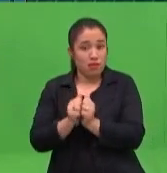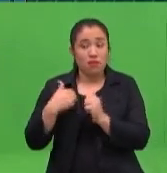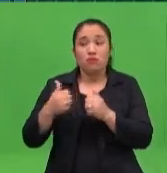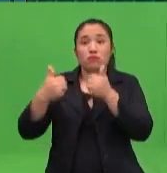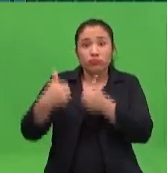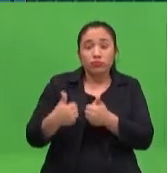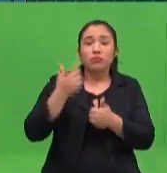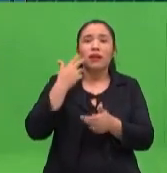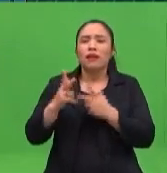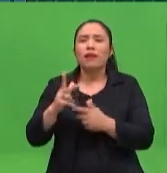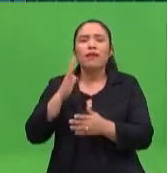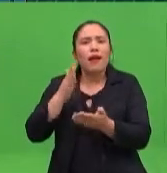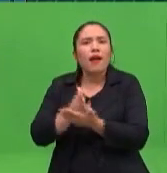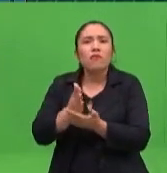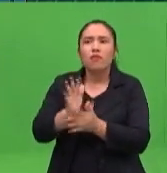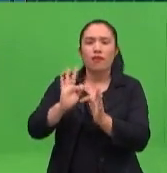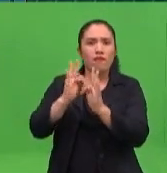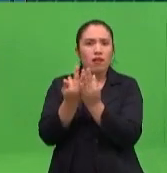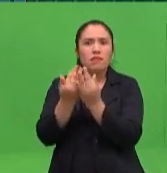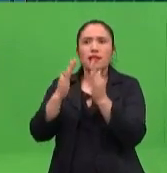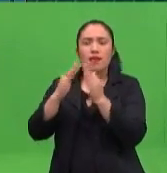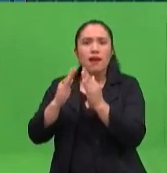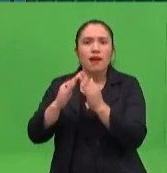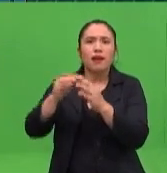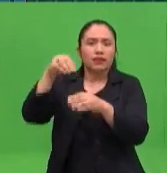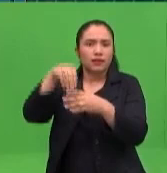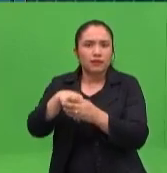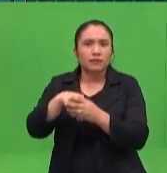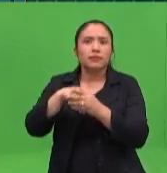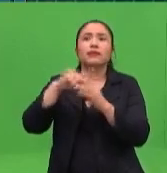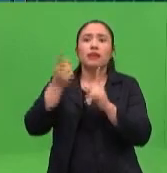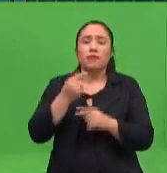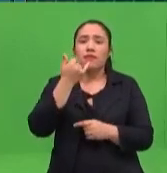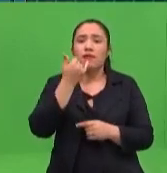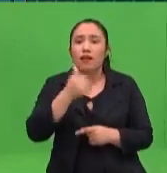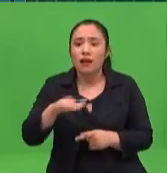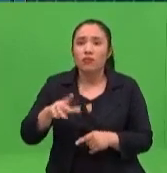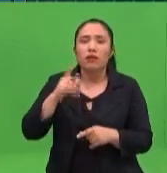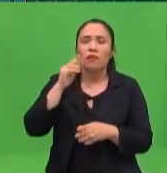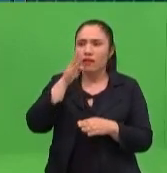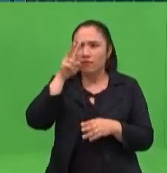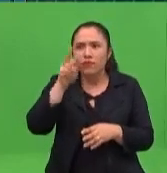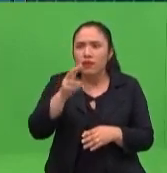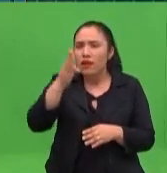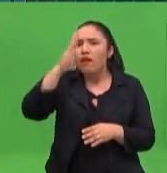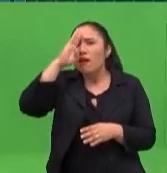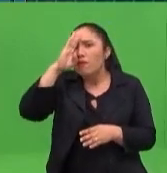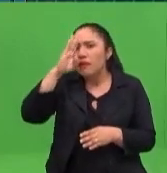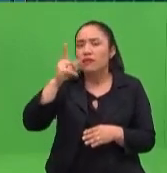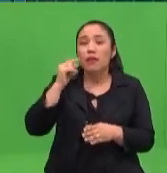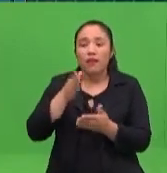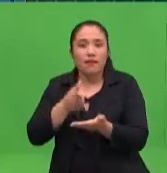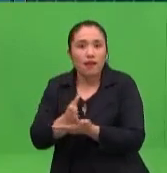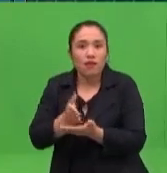a centrarnos en estos niños que están con nosotros en casa y poder ayudarle también a